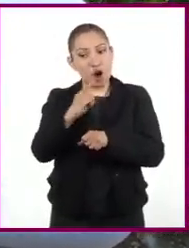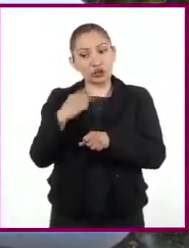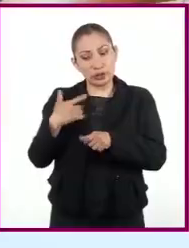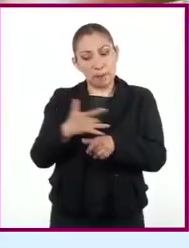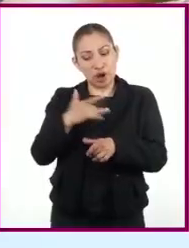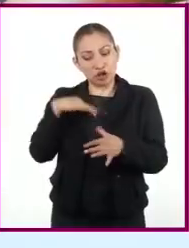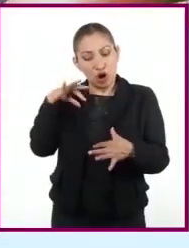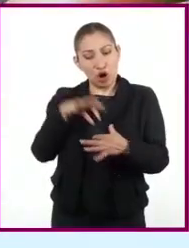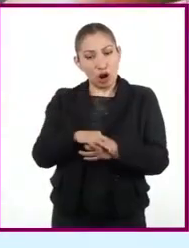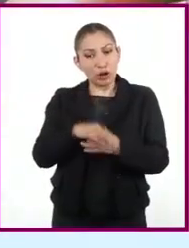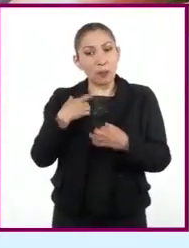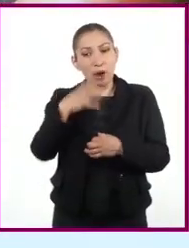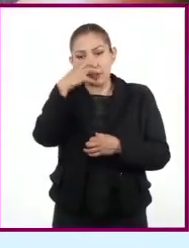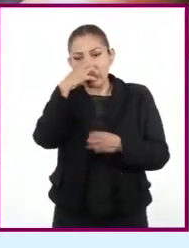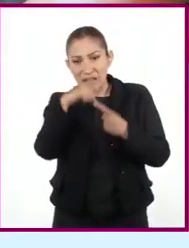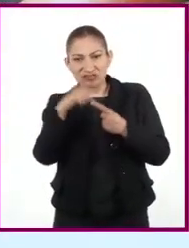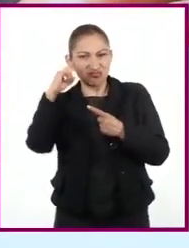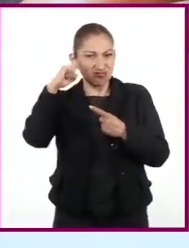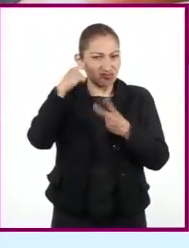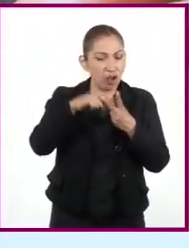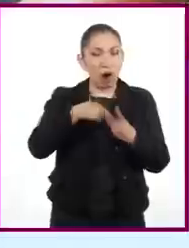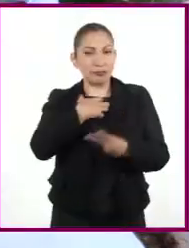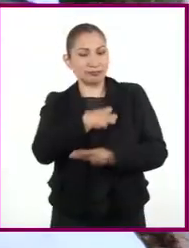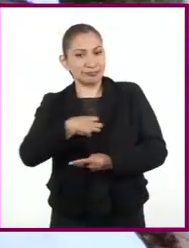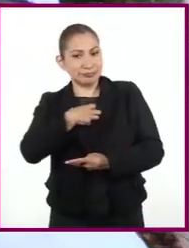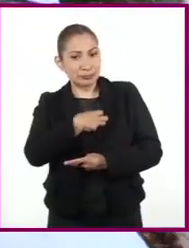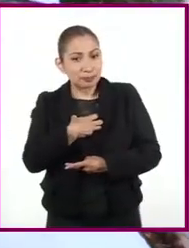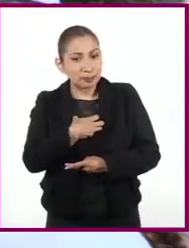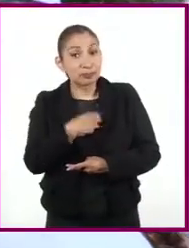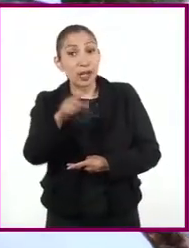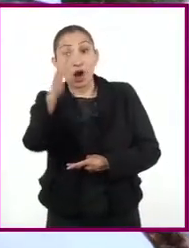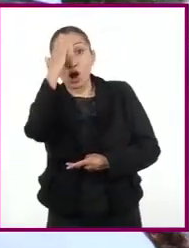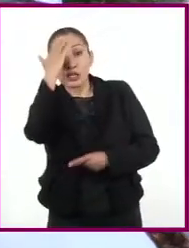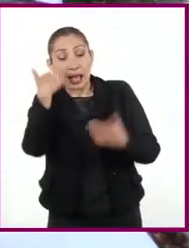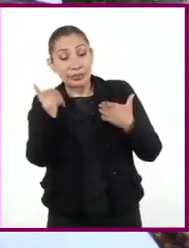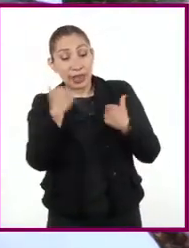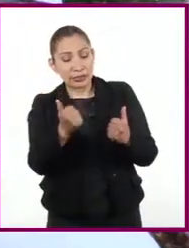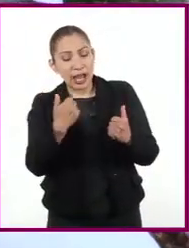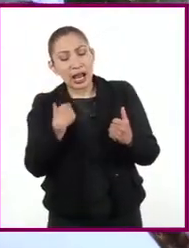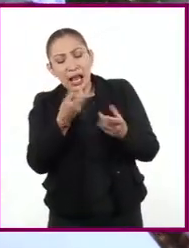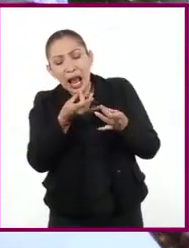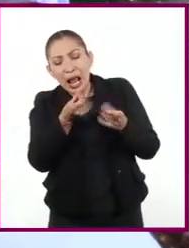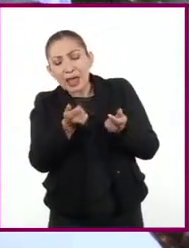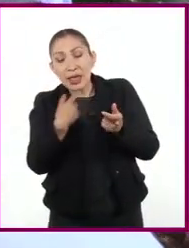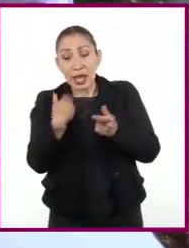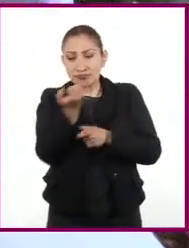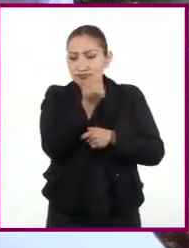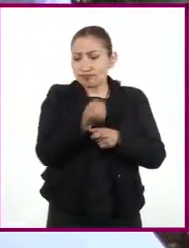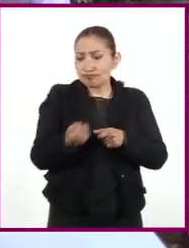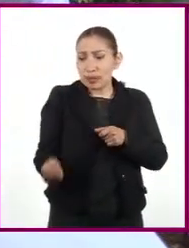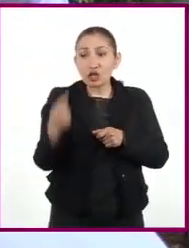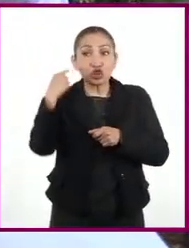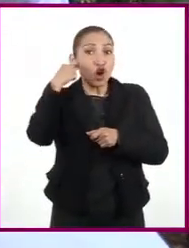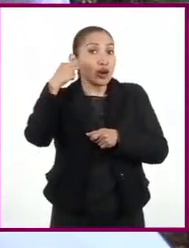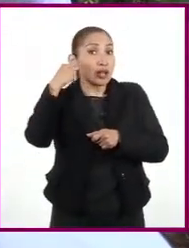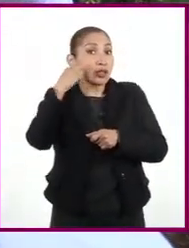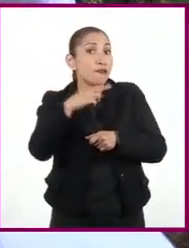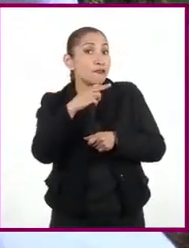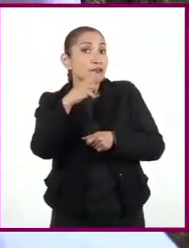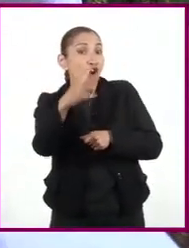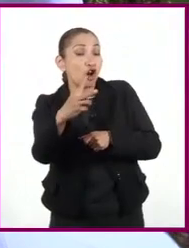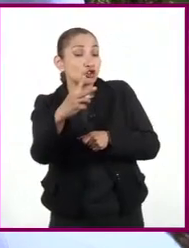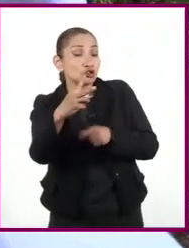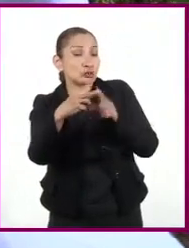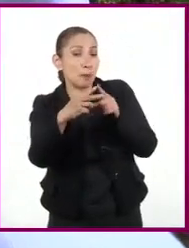con nuestras emociones Como la tristeza, el enojo o la alegría Conocer y entender las calidades y las cualidades de los sonidos de la voz